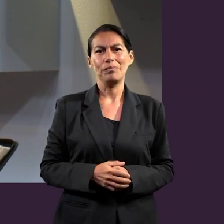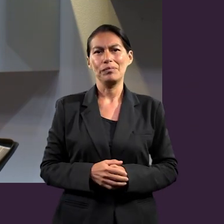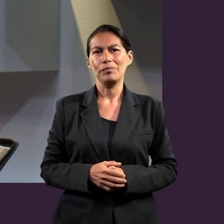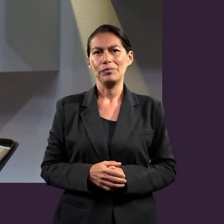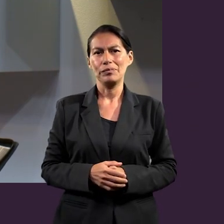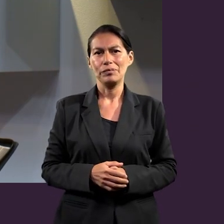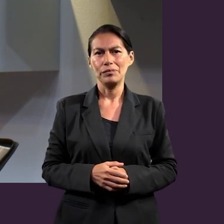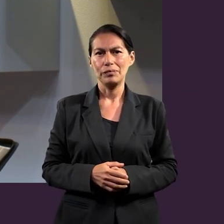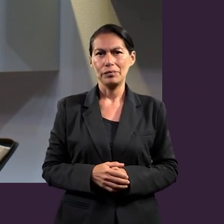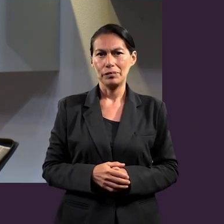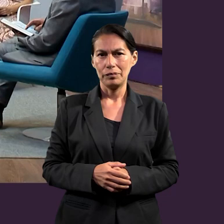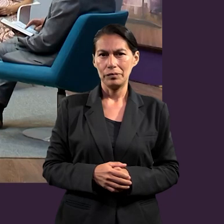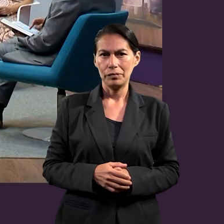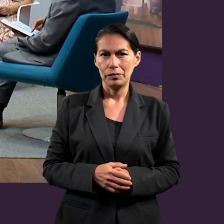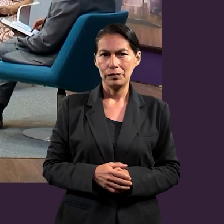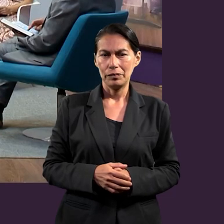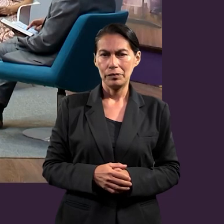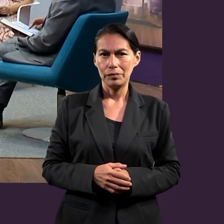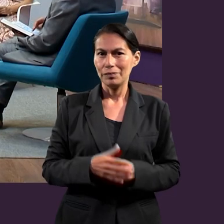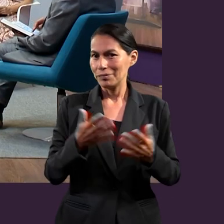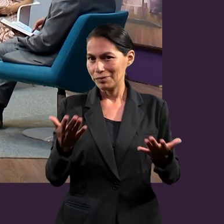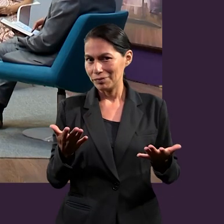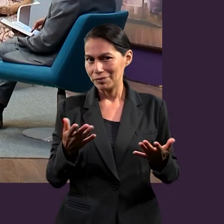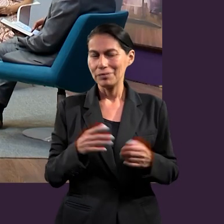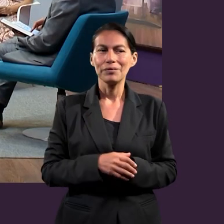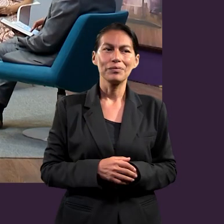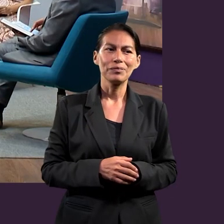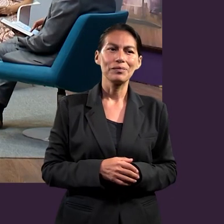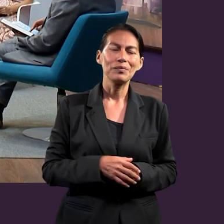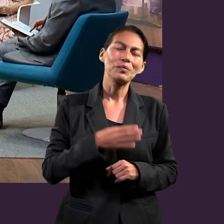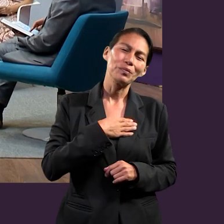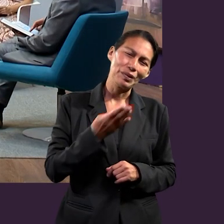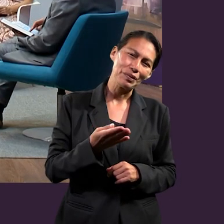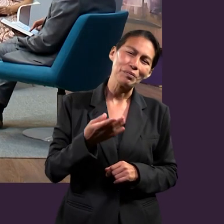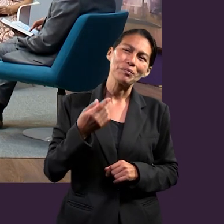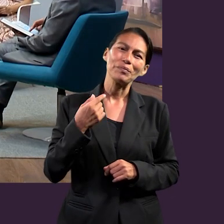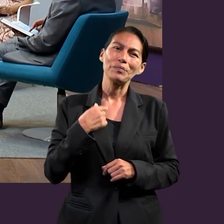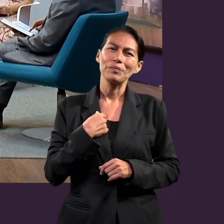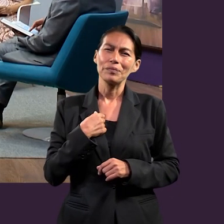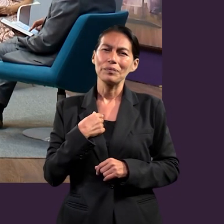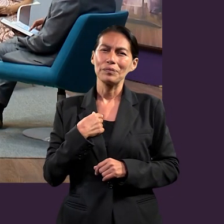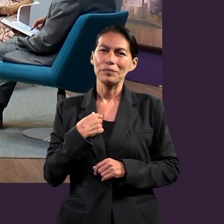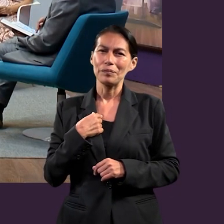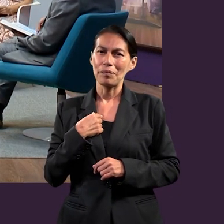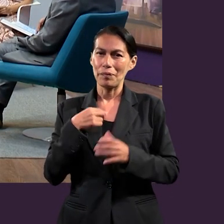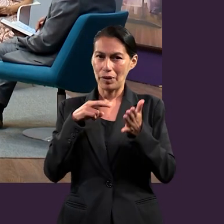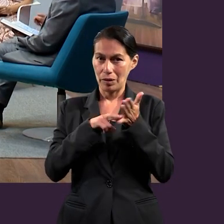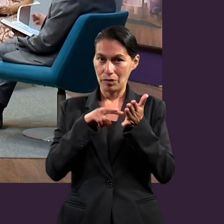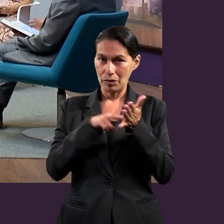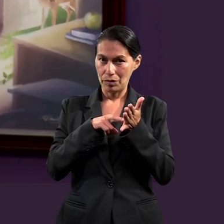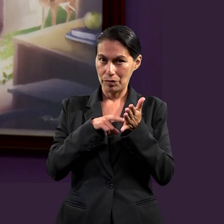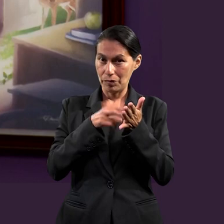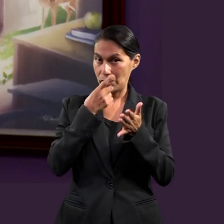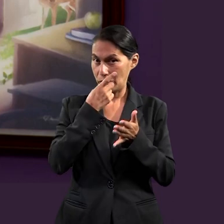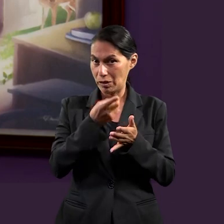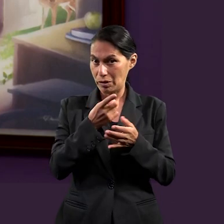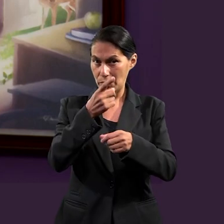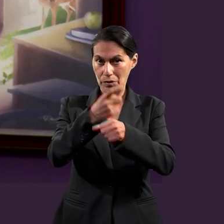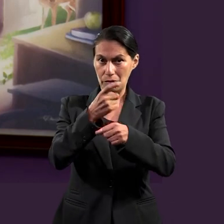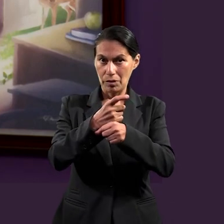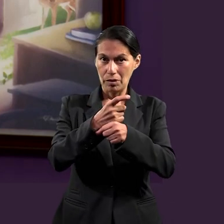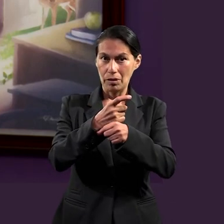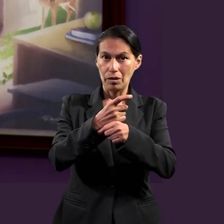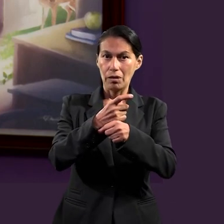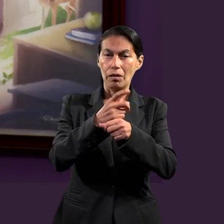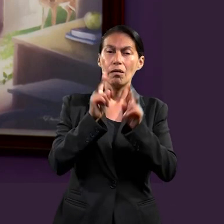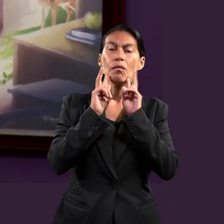no convertirse en cómplices con los pecadores? ¿Pau? Yo. Bueno, a mí me gustaría agregar un